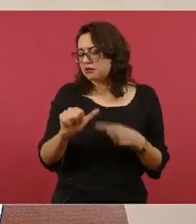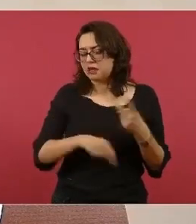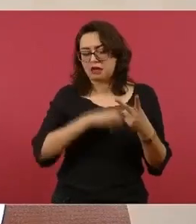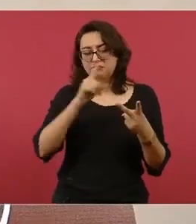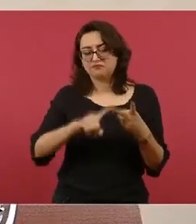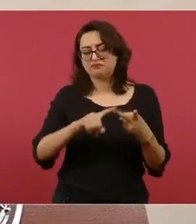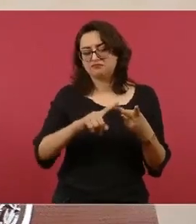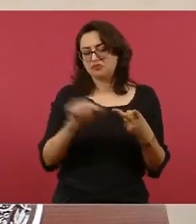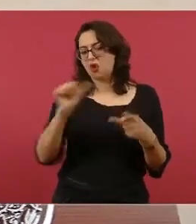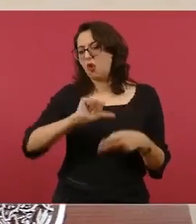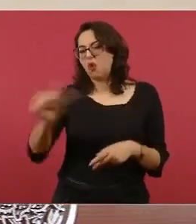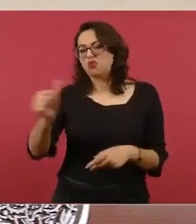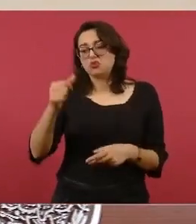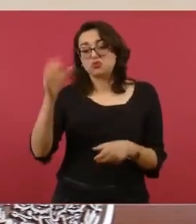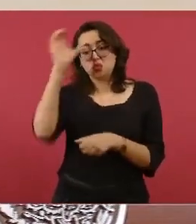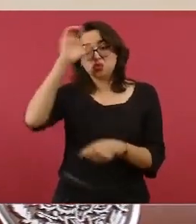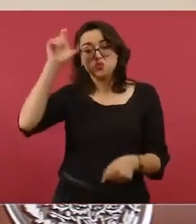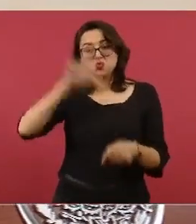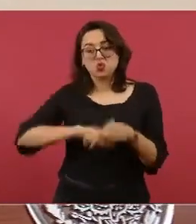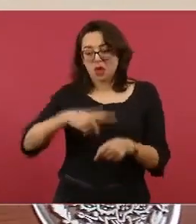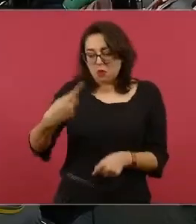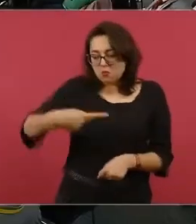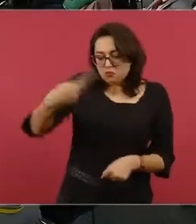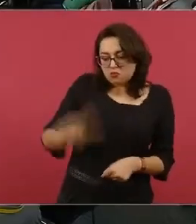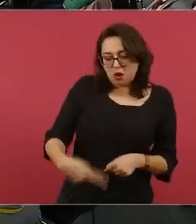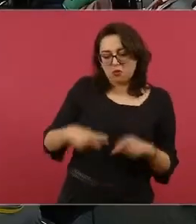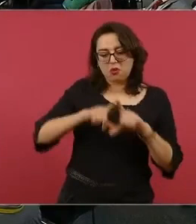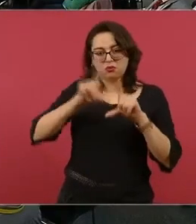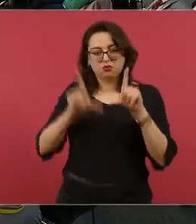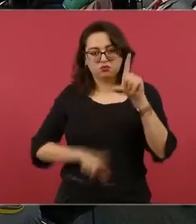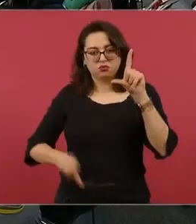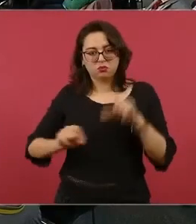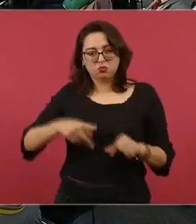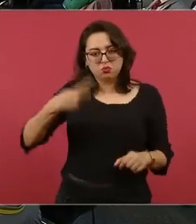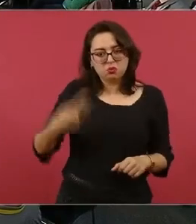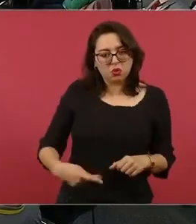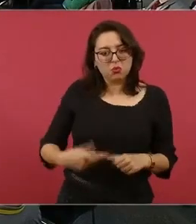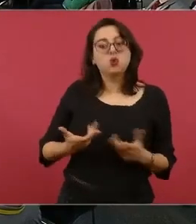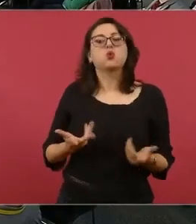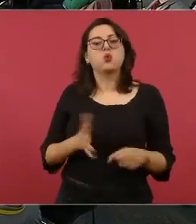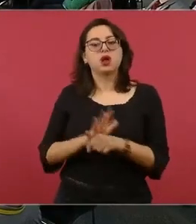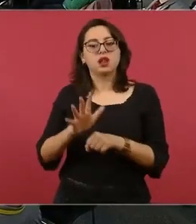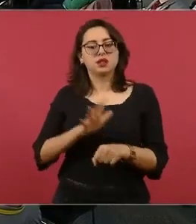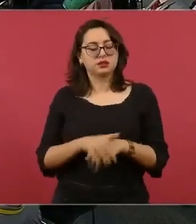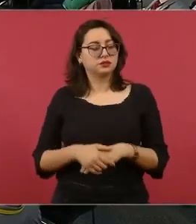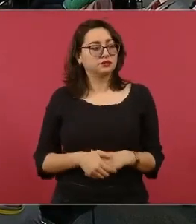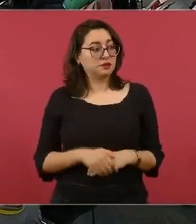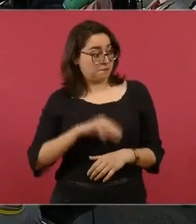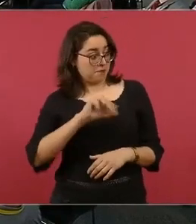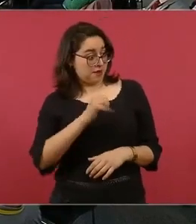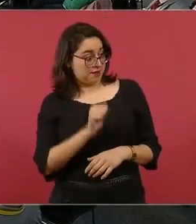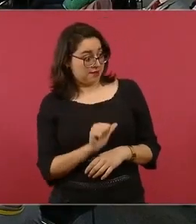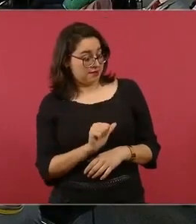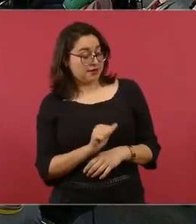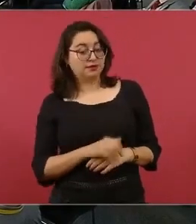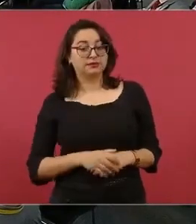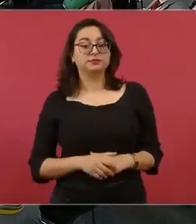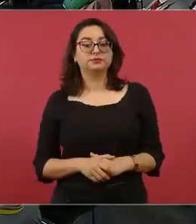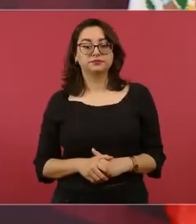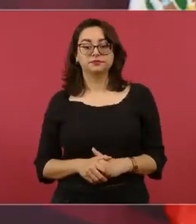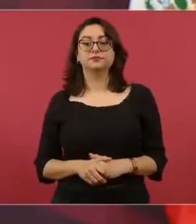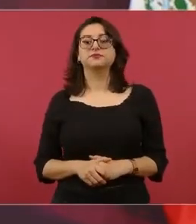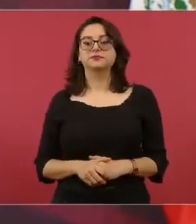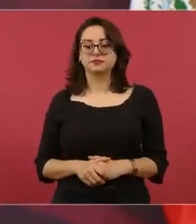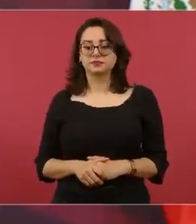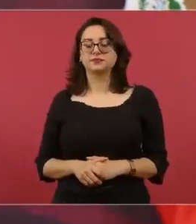algo que tenga que ver con nuestra cultura, con nuestra identidad. ¿No te acuerdas de qué? Me comentaban que maya. Maya. ¿Sería nuevo nombre? Sí,